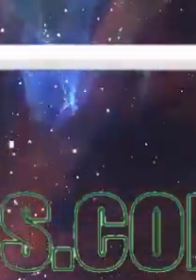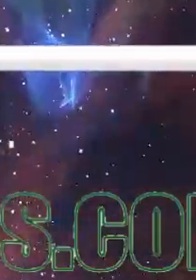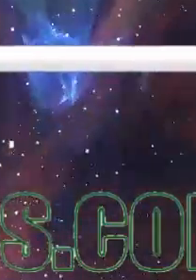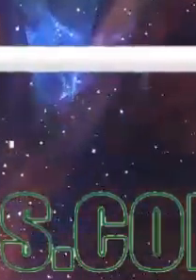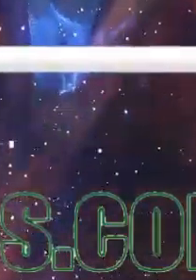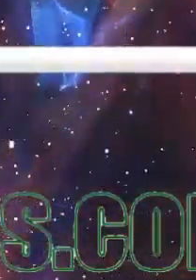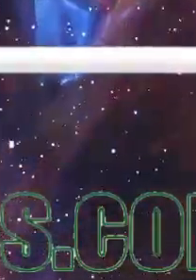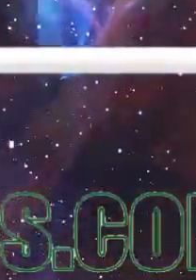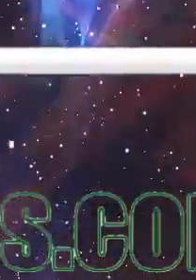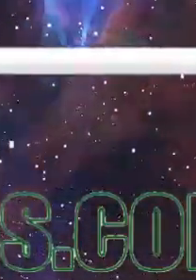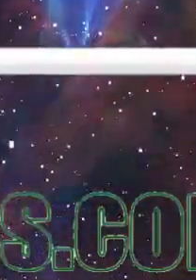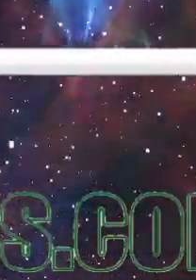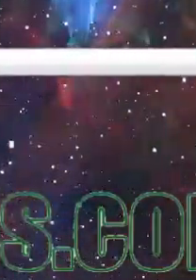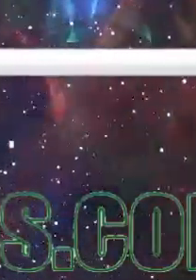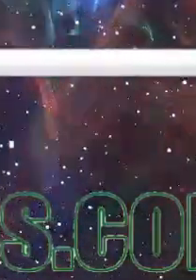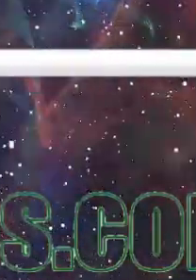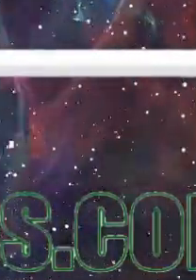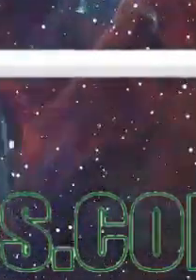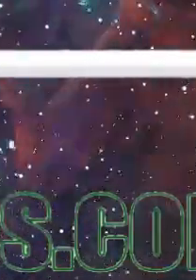¿Qué es la Guardia Nacional?